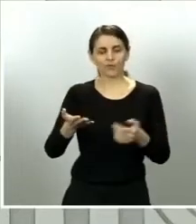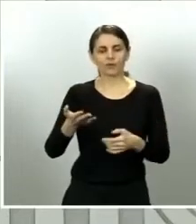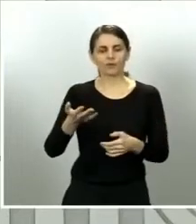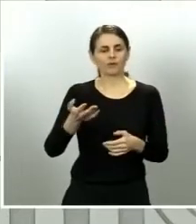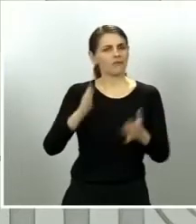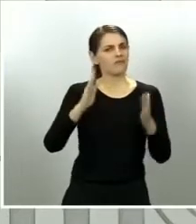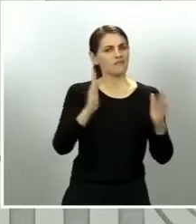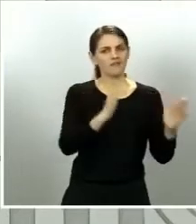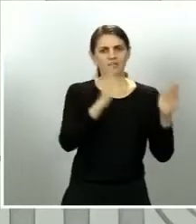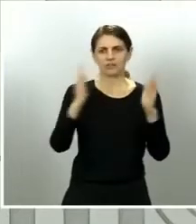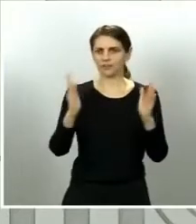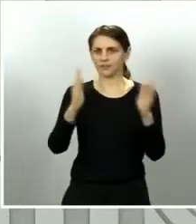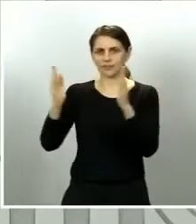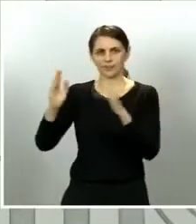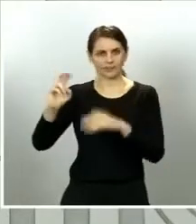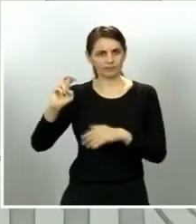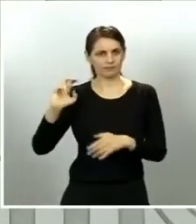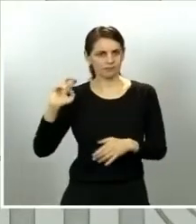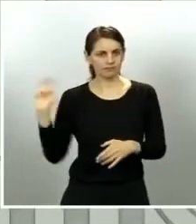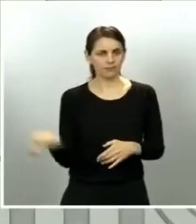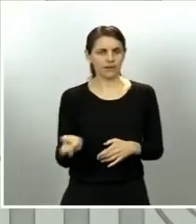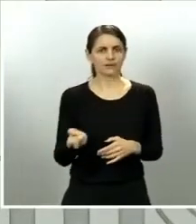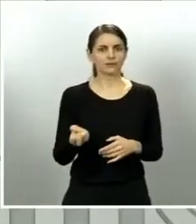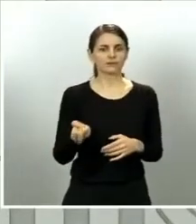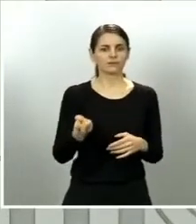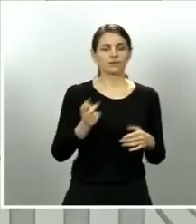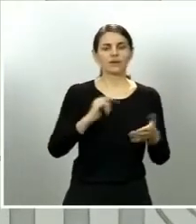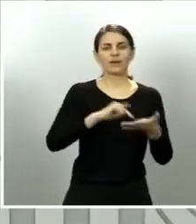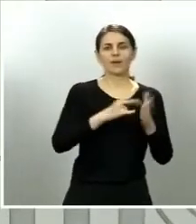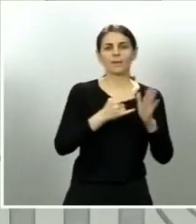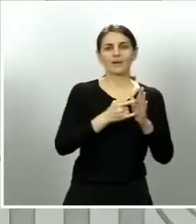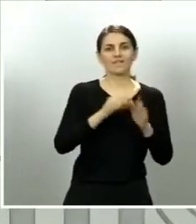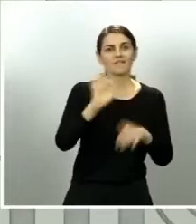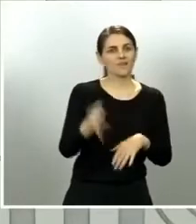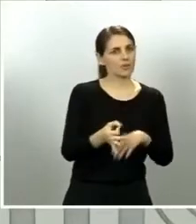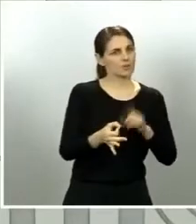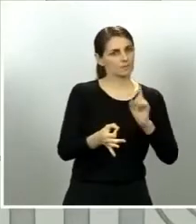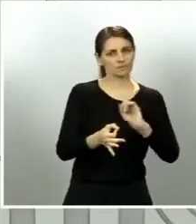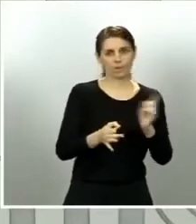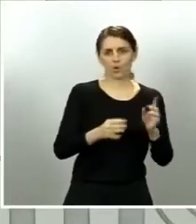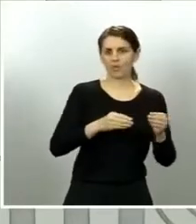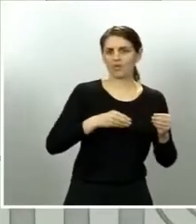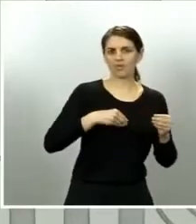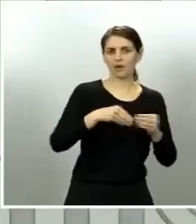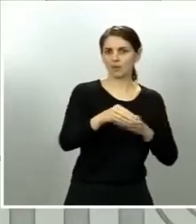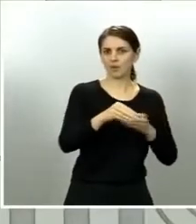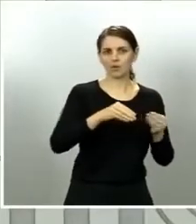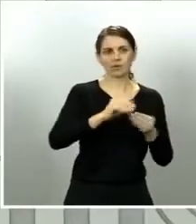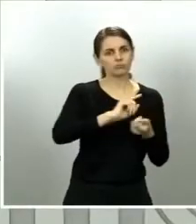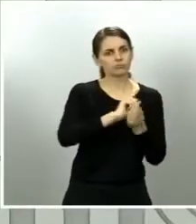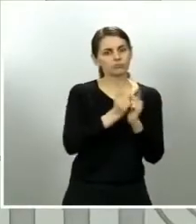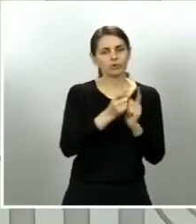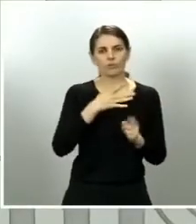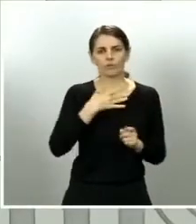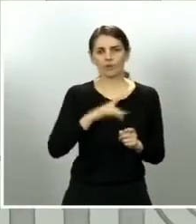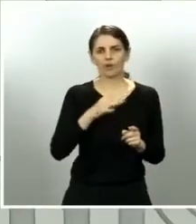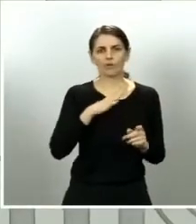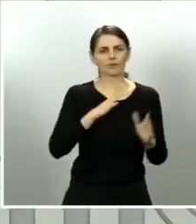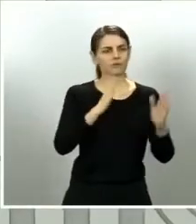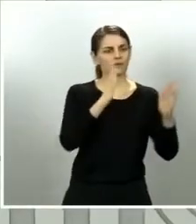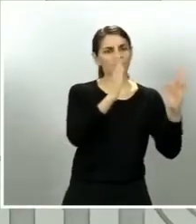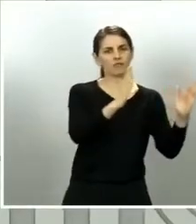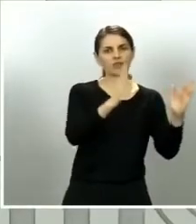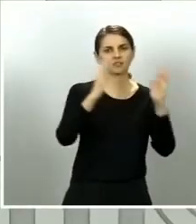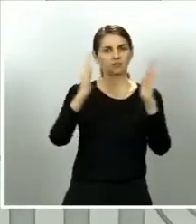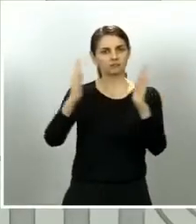dinámico que tiene flexibilidad que fija un horizonte un perímetro y una temporalidad para cada fase y que se irá concretando en órdenes